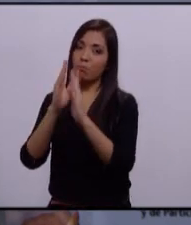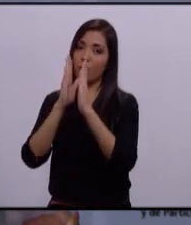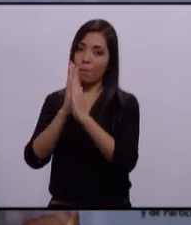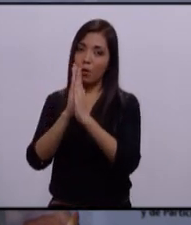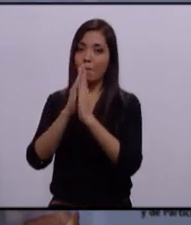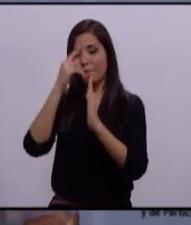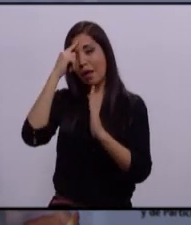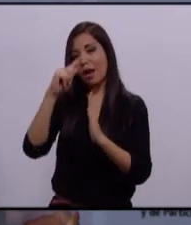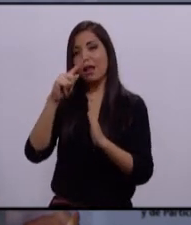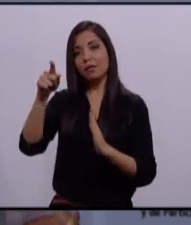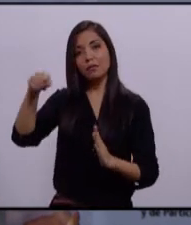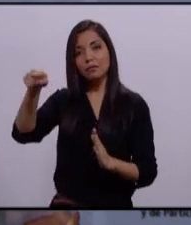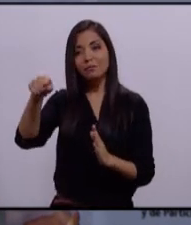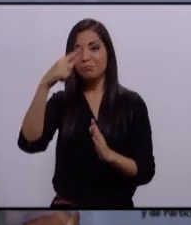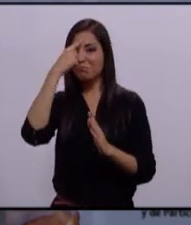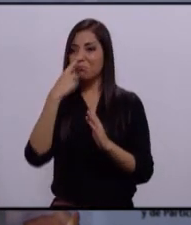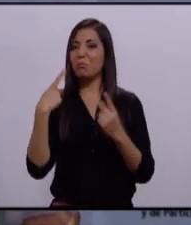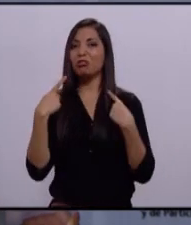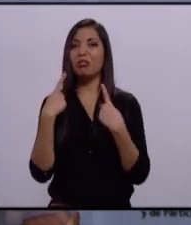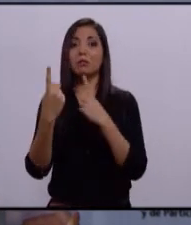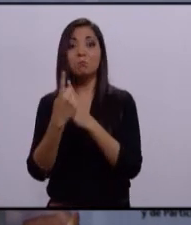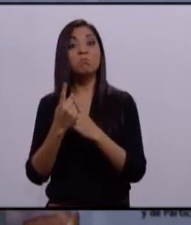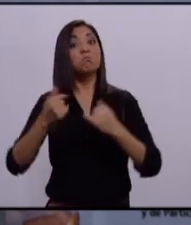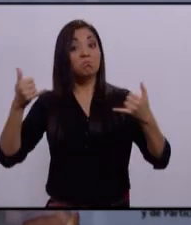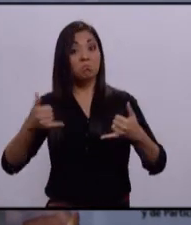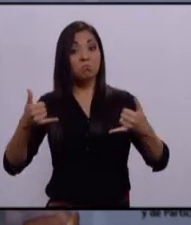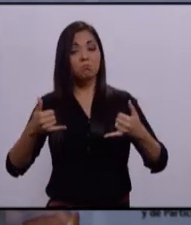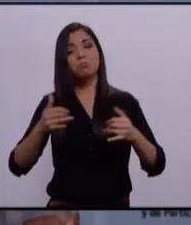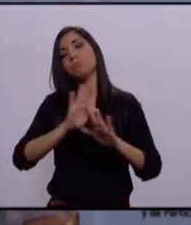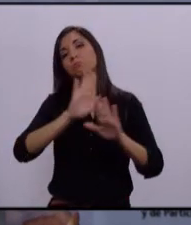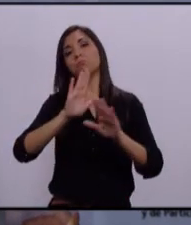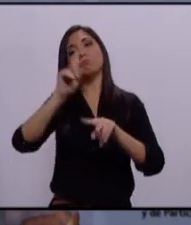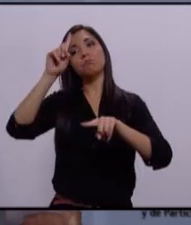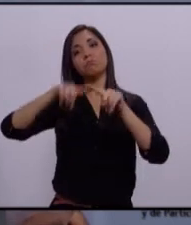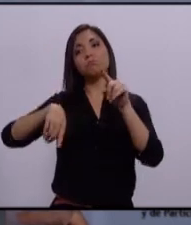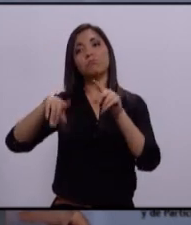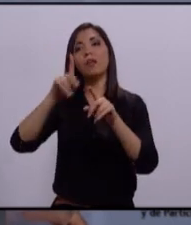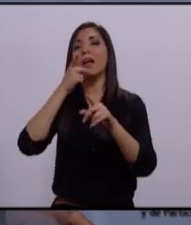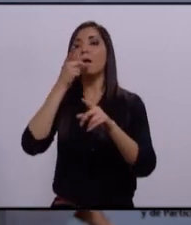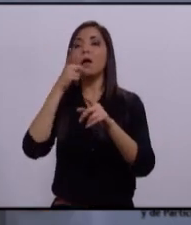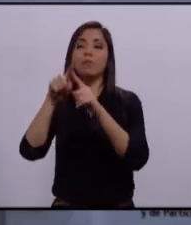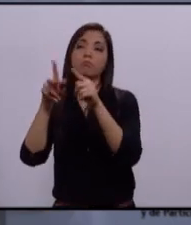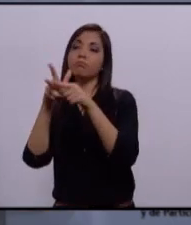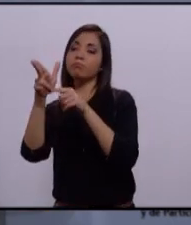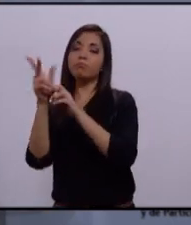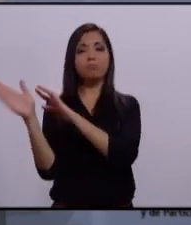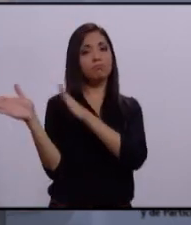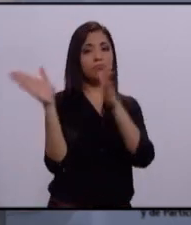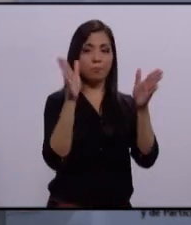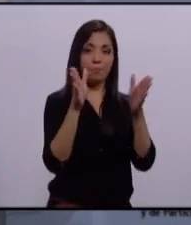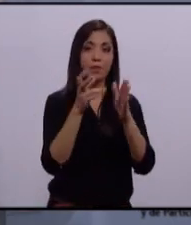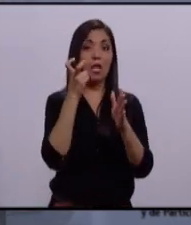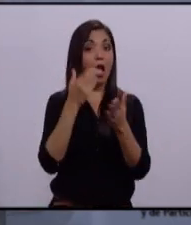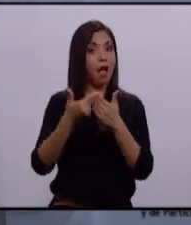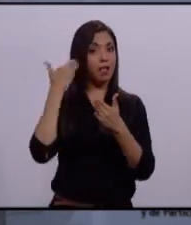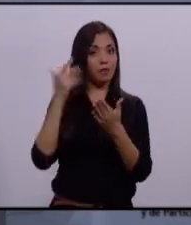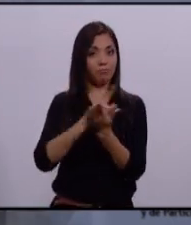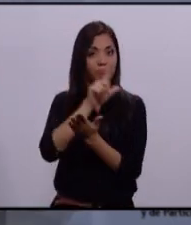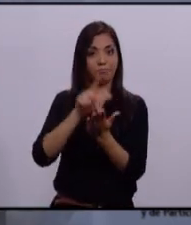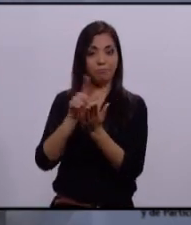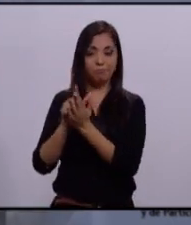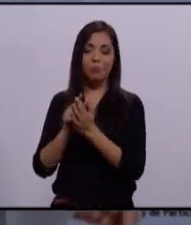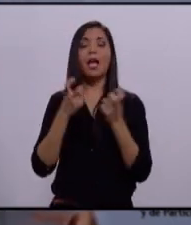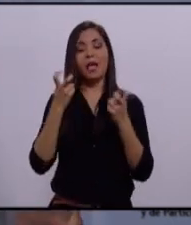percibir al candidato y si persiste, retirarle el uso de la voz. Con esto iniciamos,